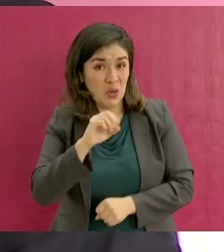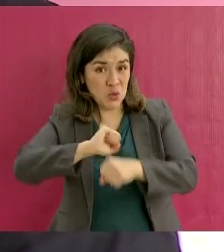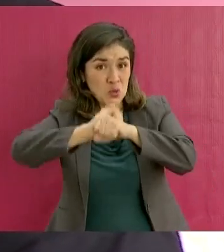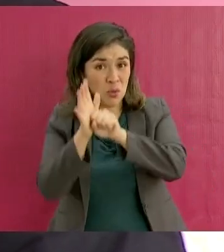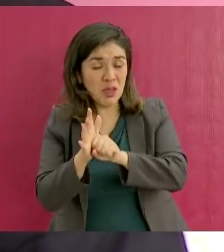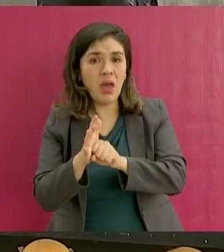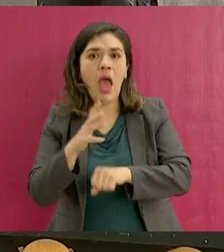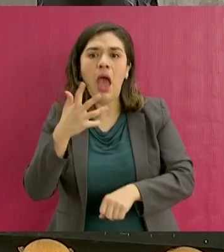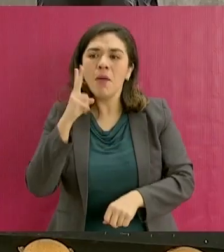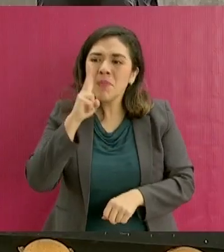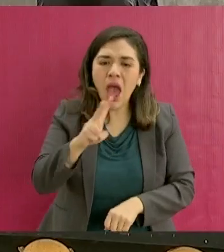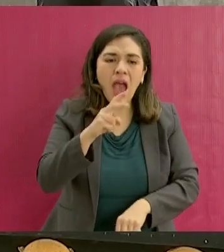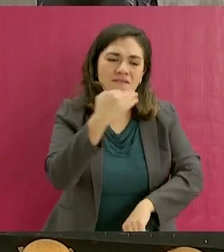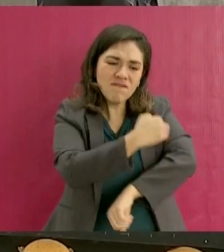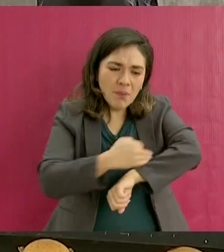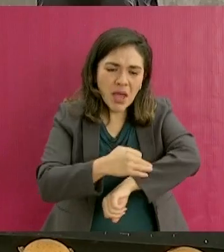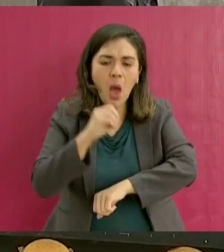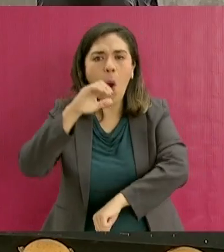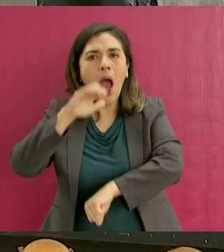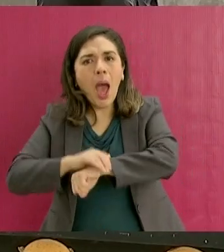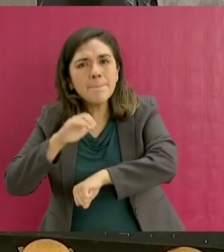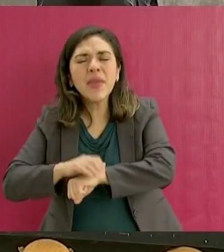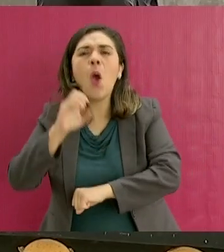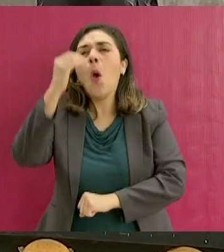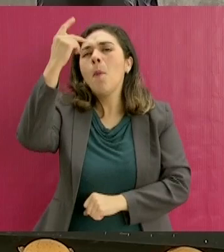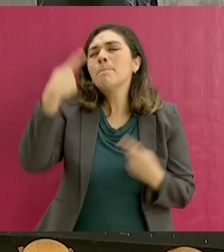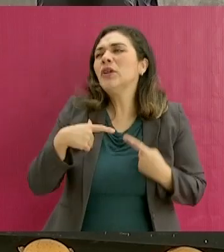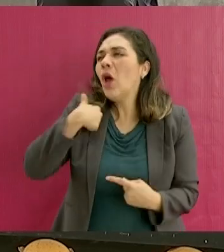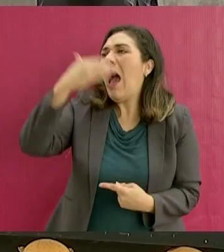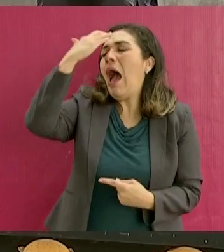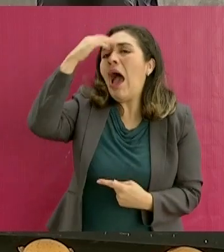amigos, conocidos,